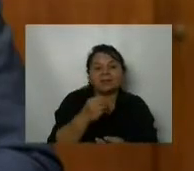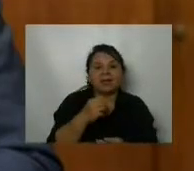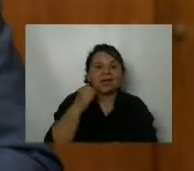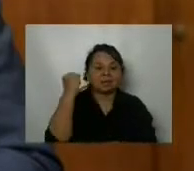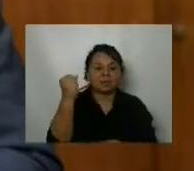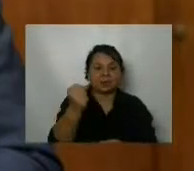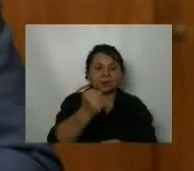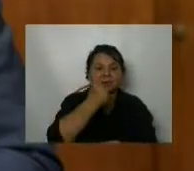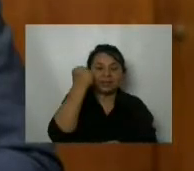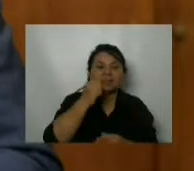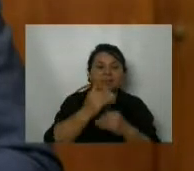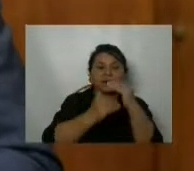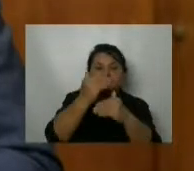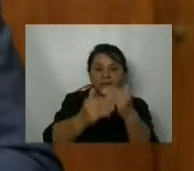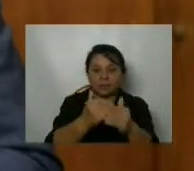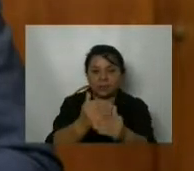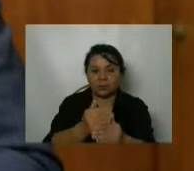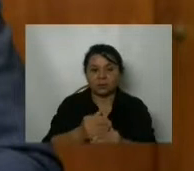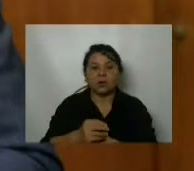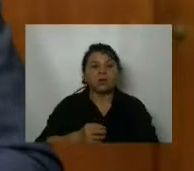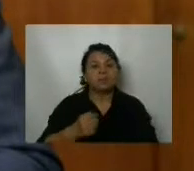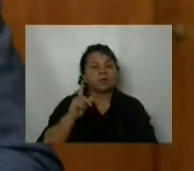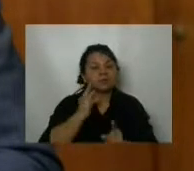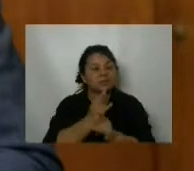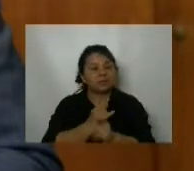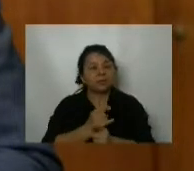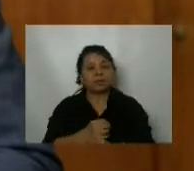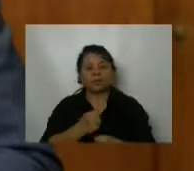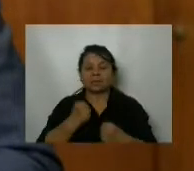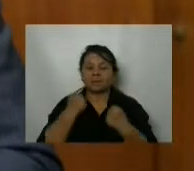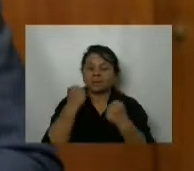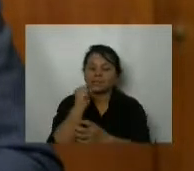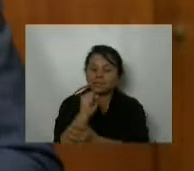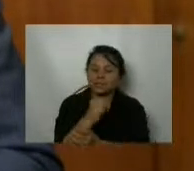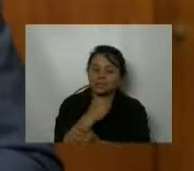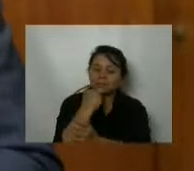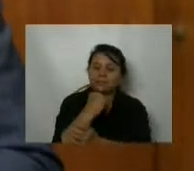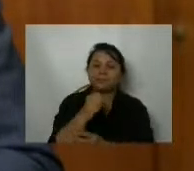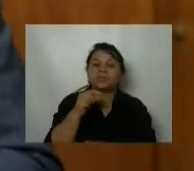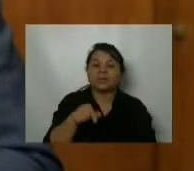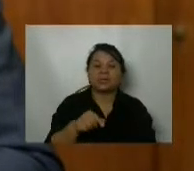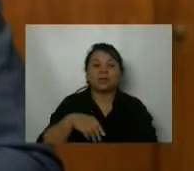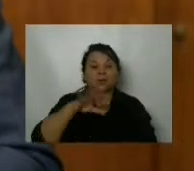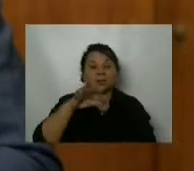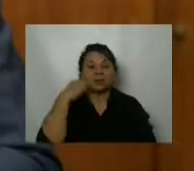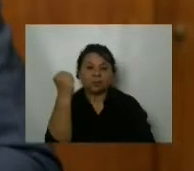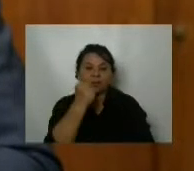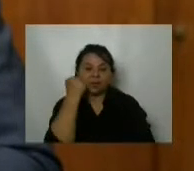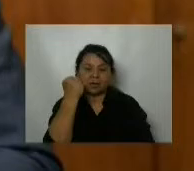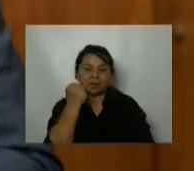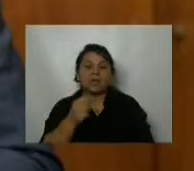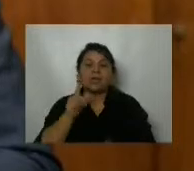No hay doble discurso. Y en esto tenemos que ser muy coherentes y muy cuidosos con las palabras que decimos